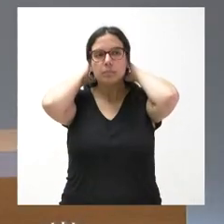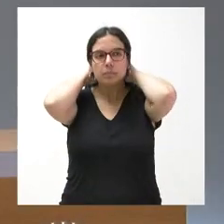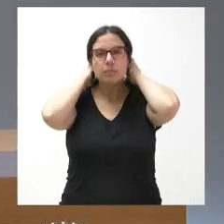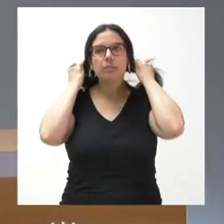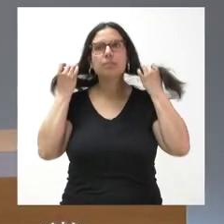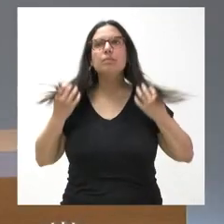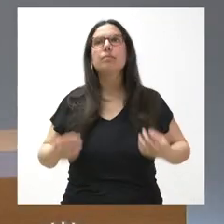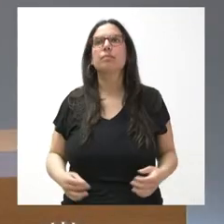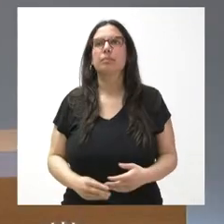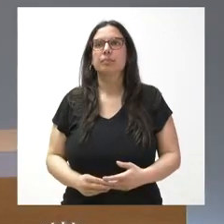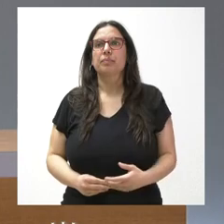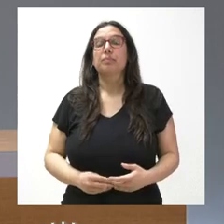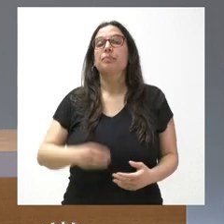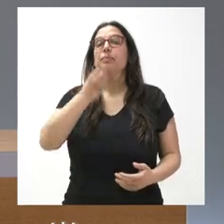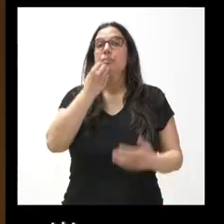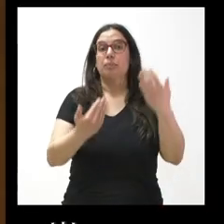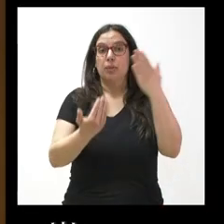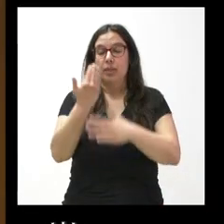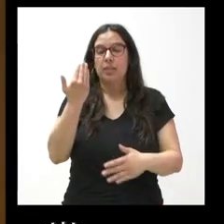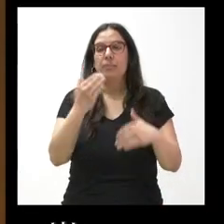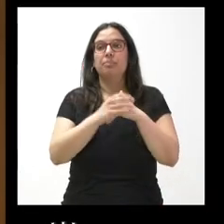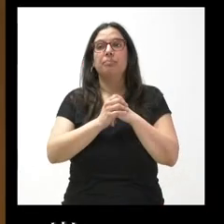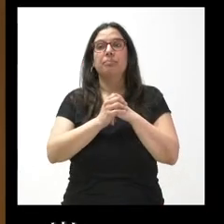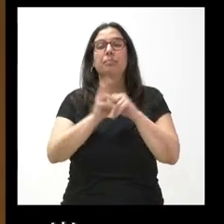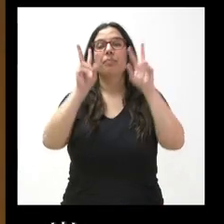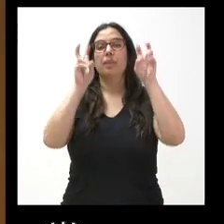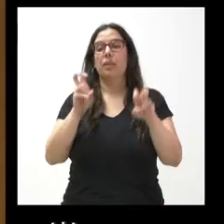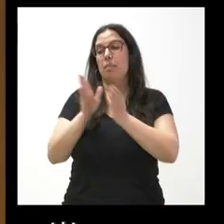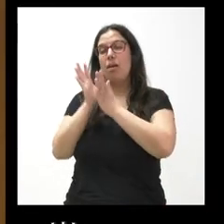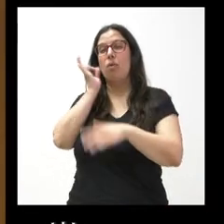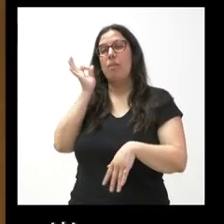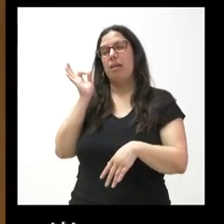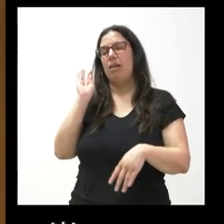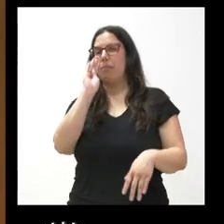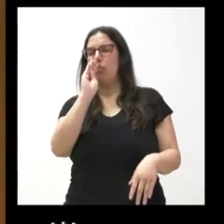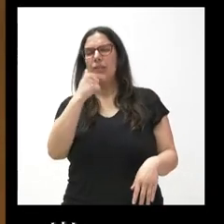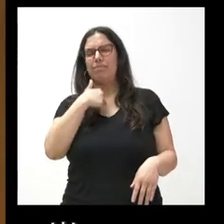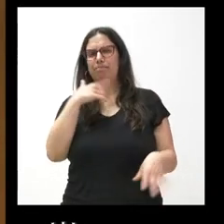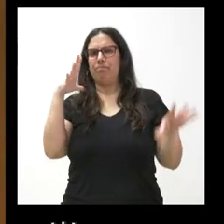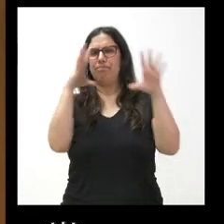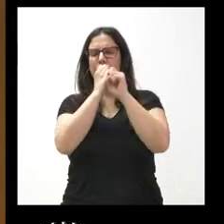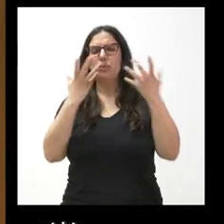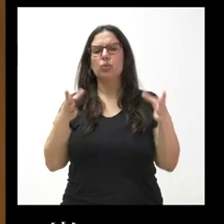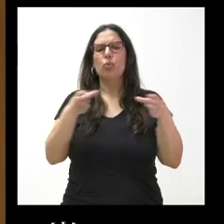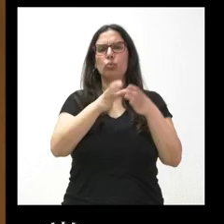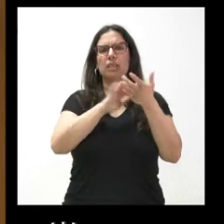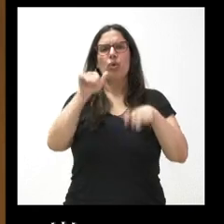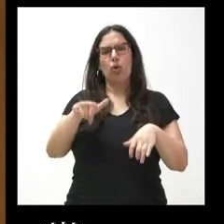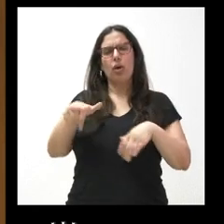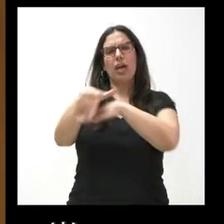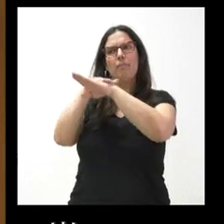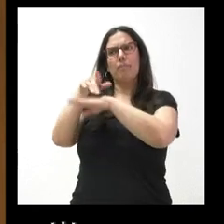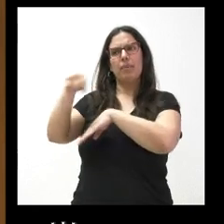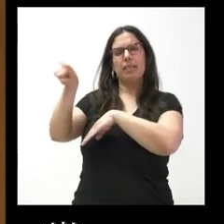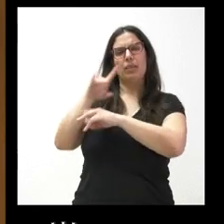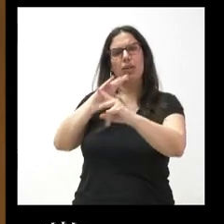Buenos días. Sobre el tema que planteaba la compañera, a no me queda claro si la Junta va a responder hoy al Ministerio sobre el plan anti